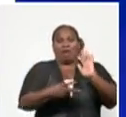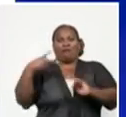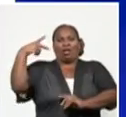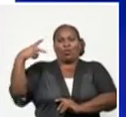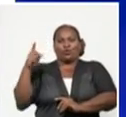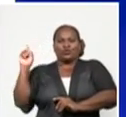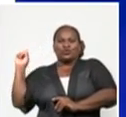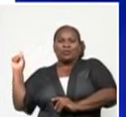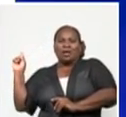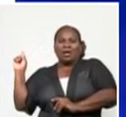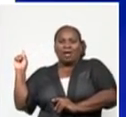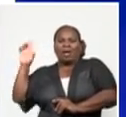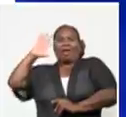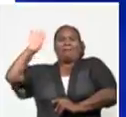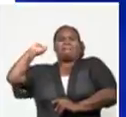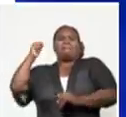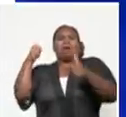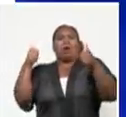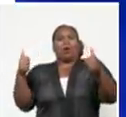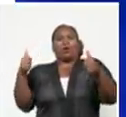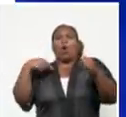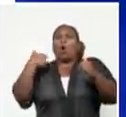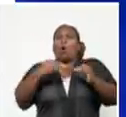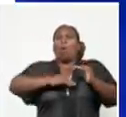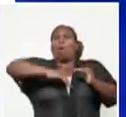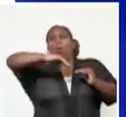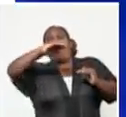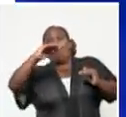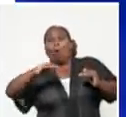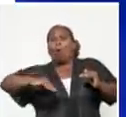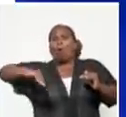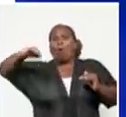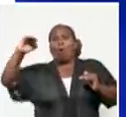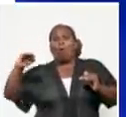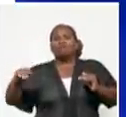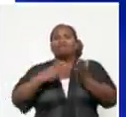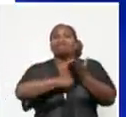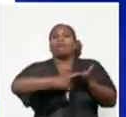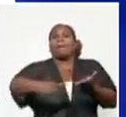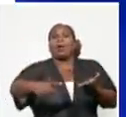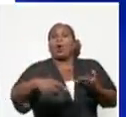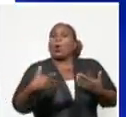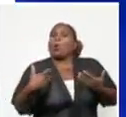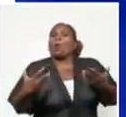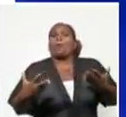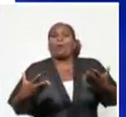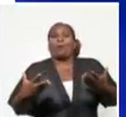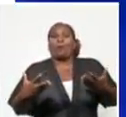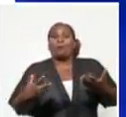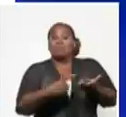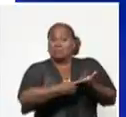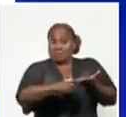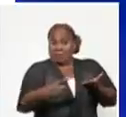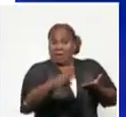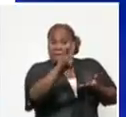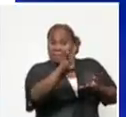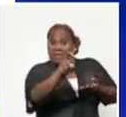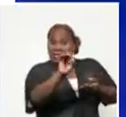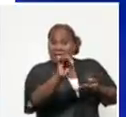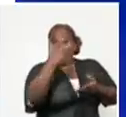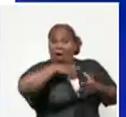mejor. ¿Cómo se ha comportado la semana? Observen ustedes que desde la semana del 27 de abril,